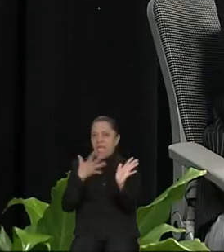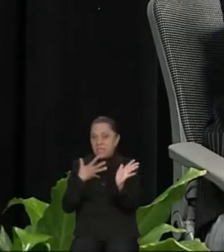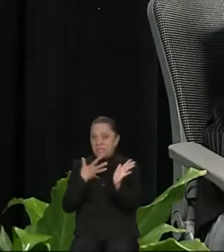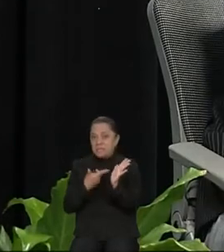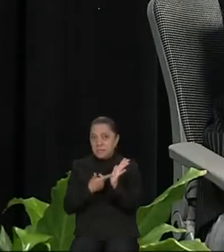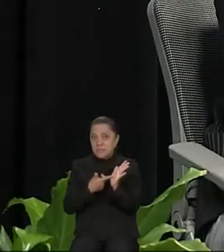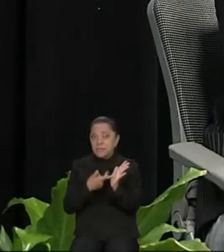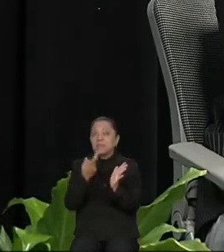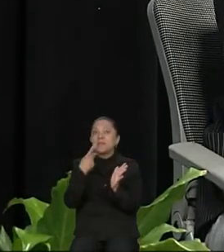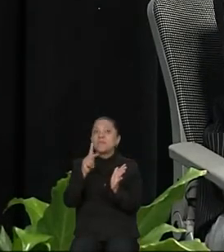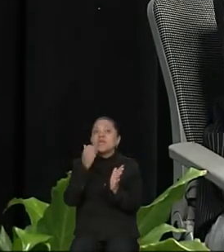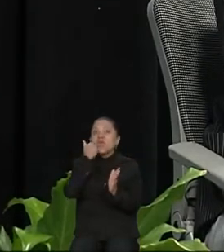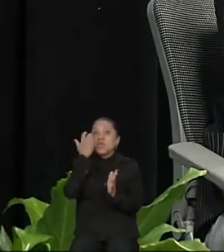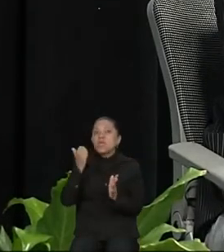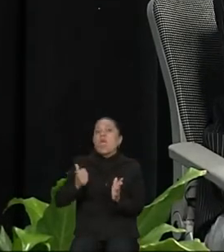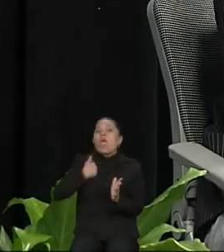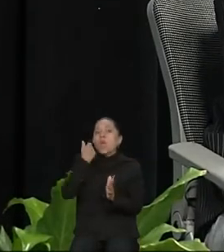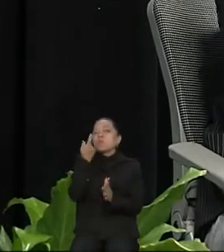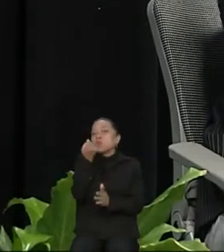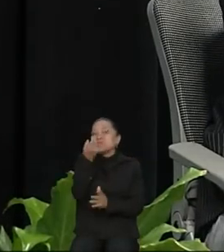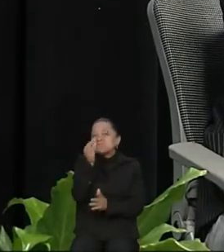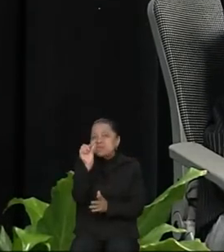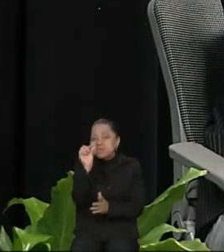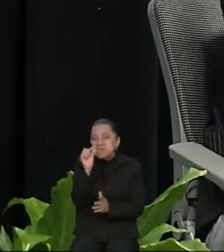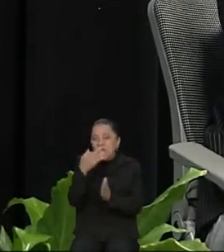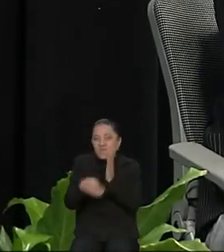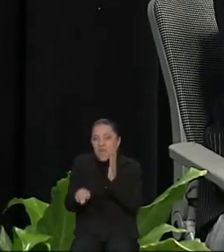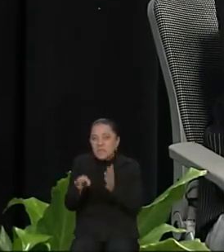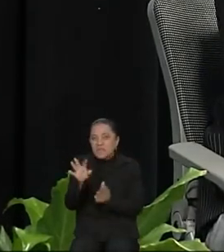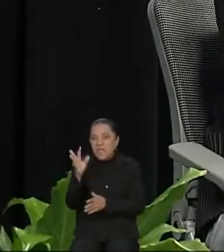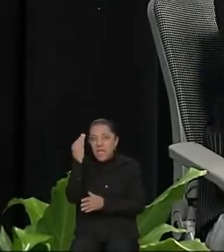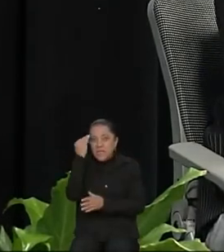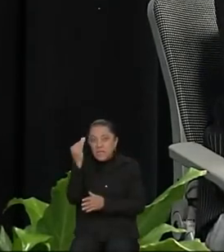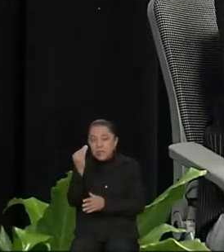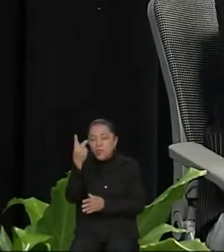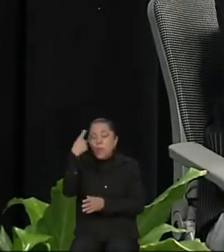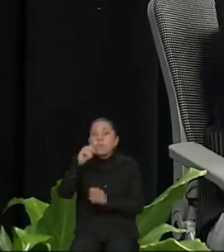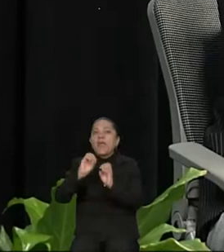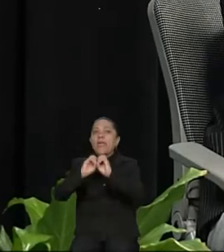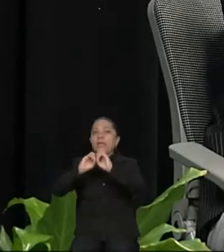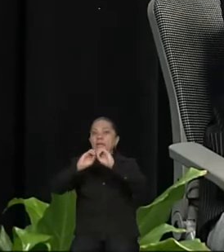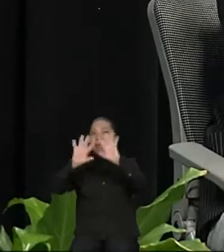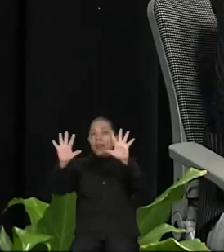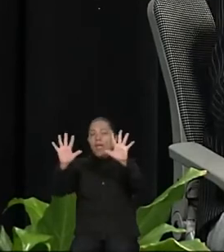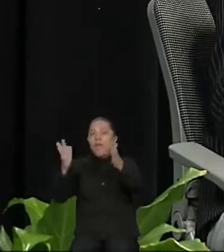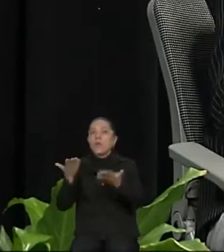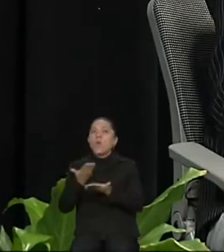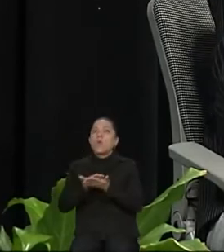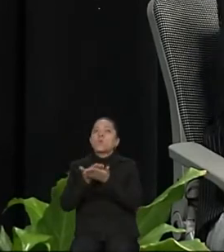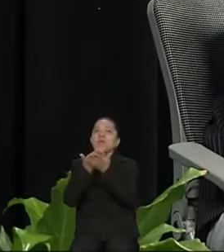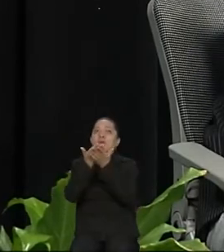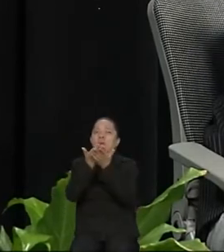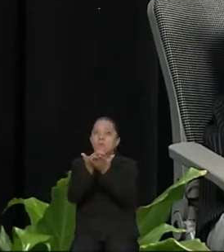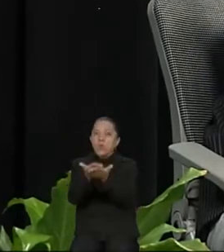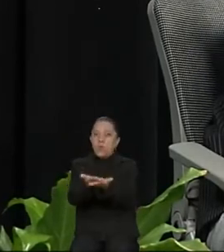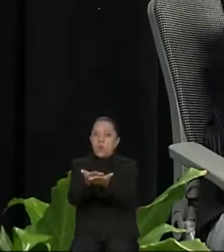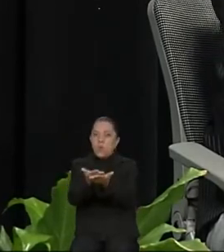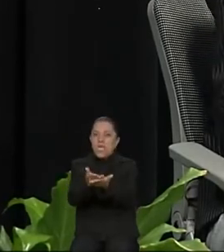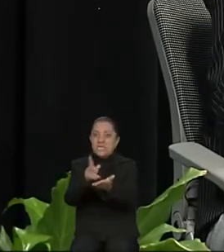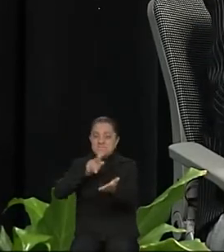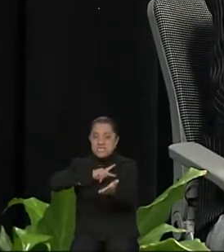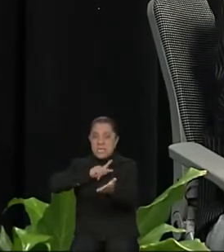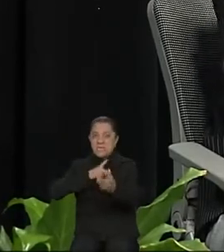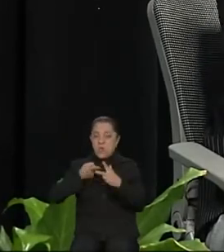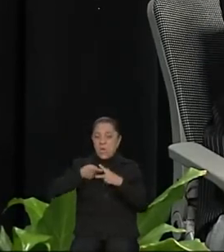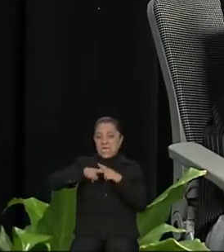aprovechar un poco el tiempo que tengo para también dejar claro una propuesta que me tocó a mí desde el principio y que no